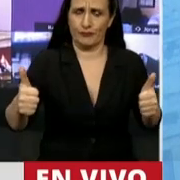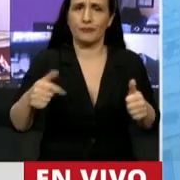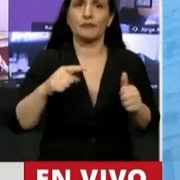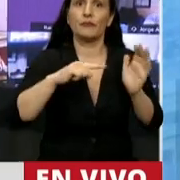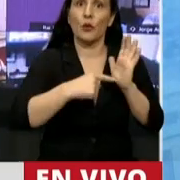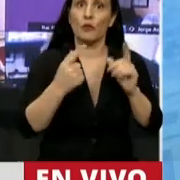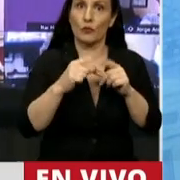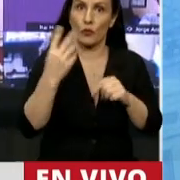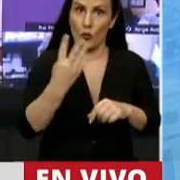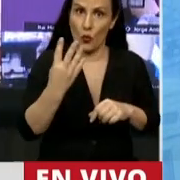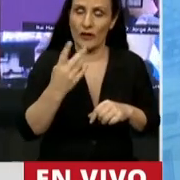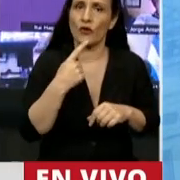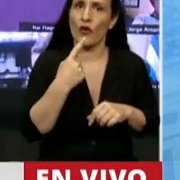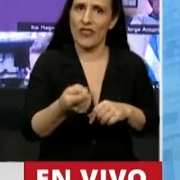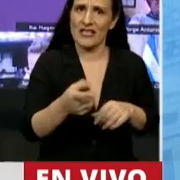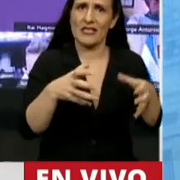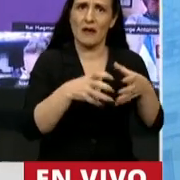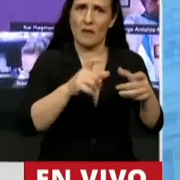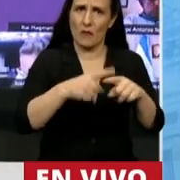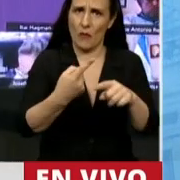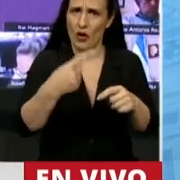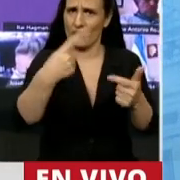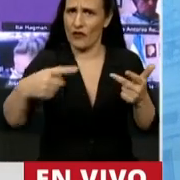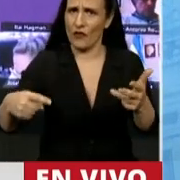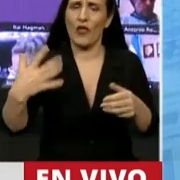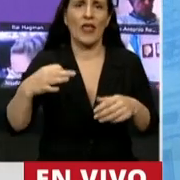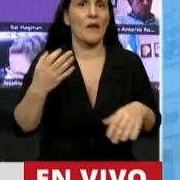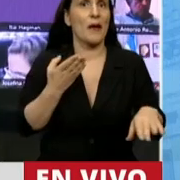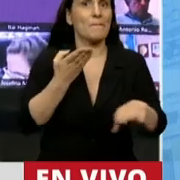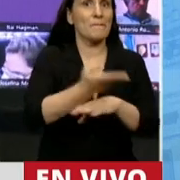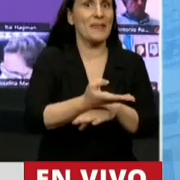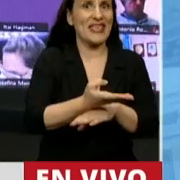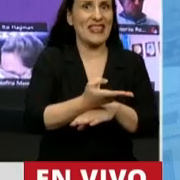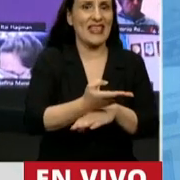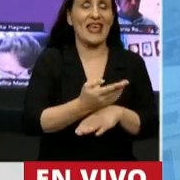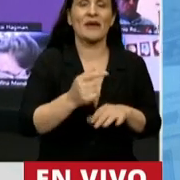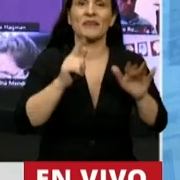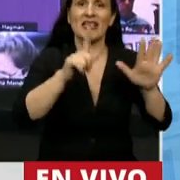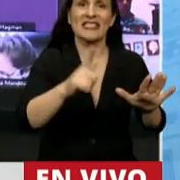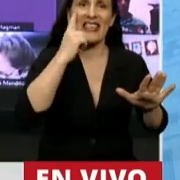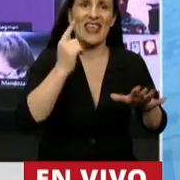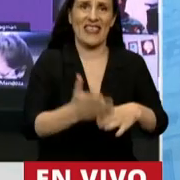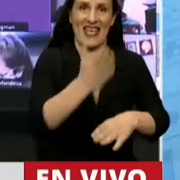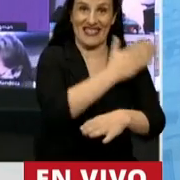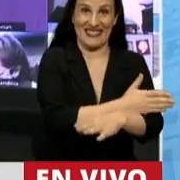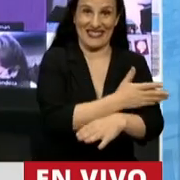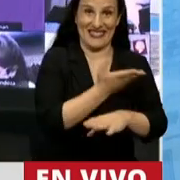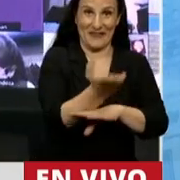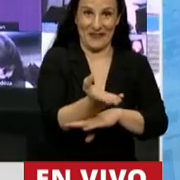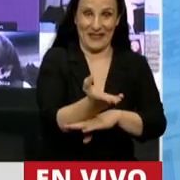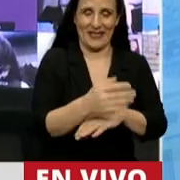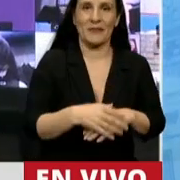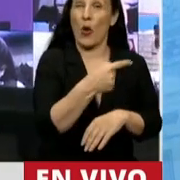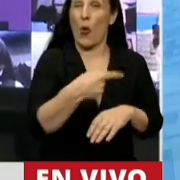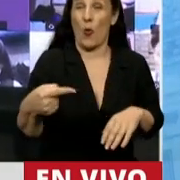inciso 4, se señala que los bloques tenían que hacer ese pedido con 7 días de anticipación, con